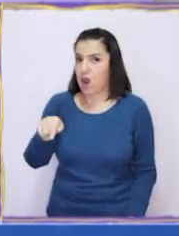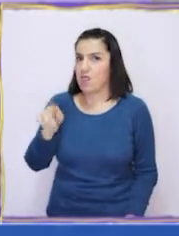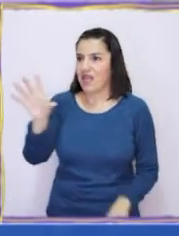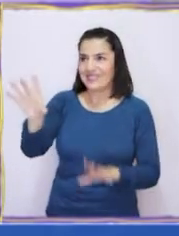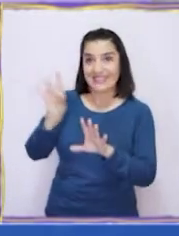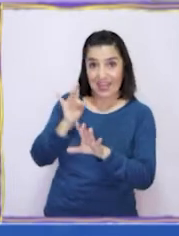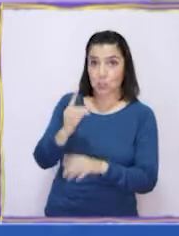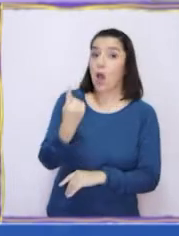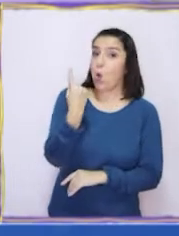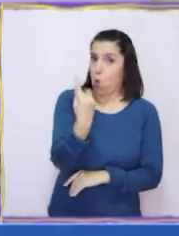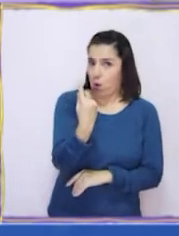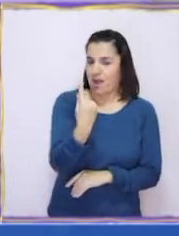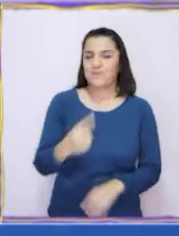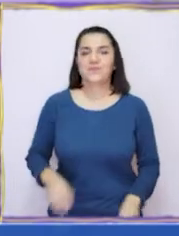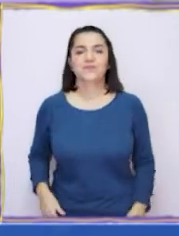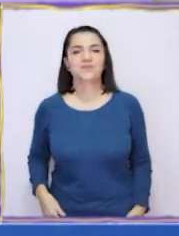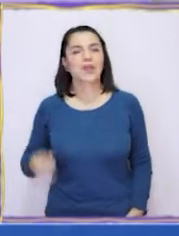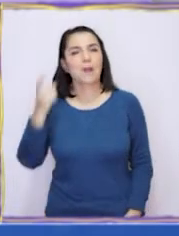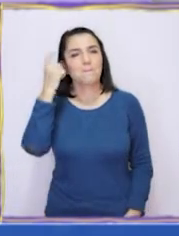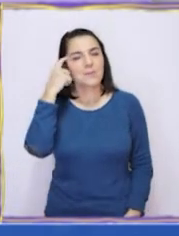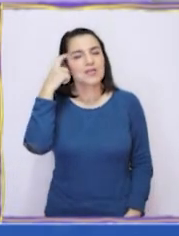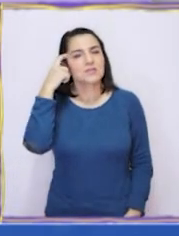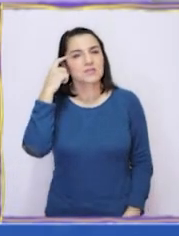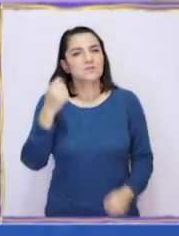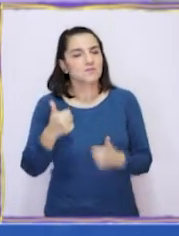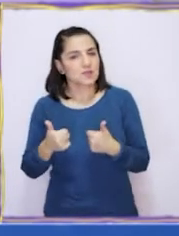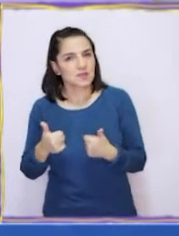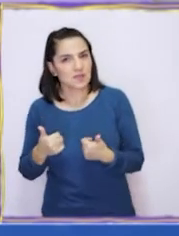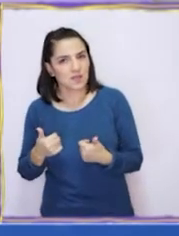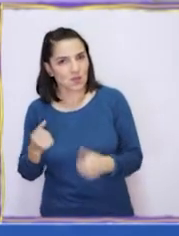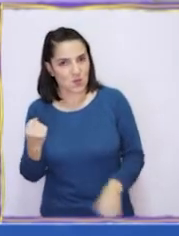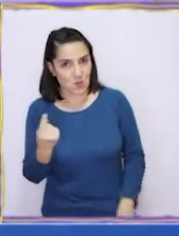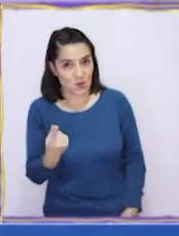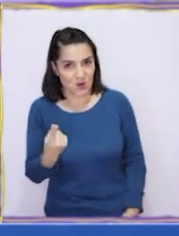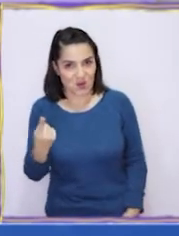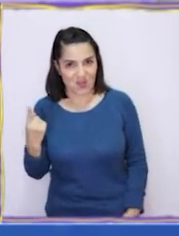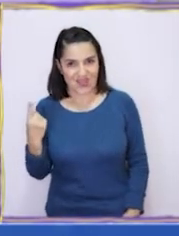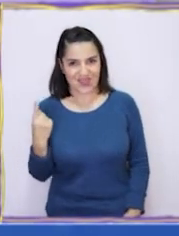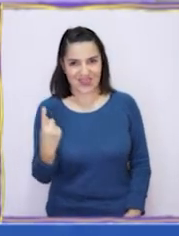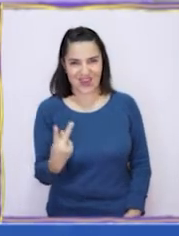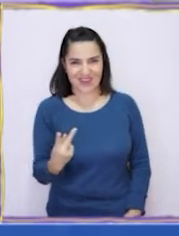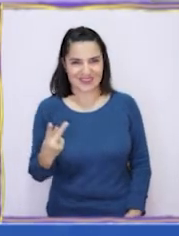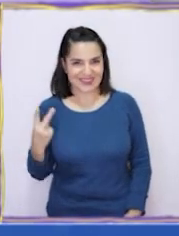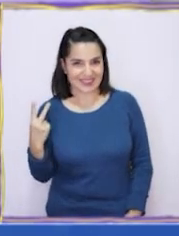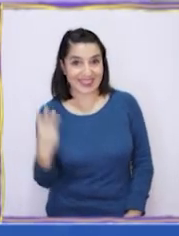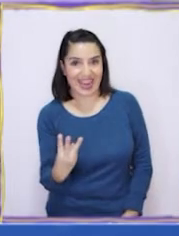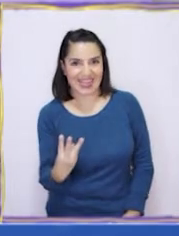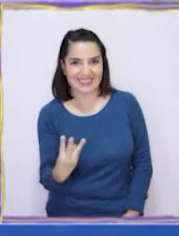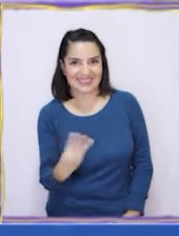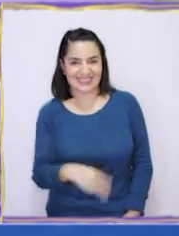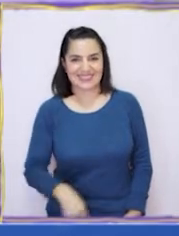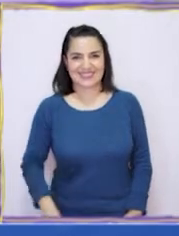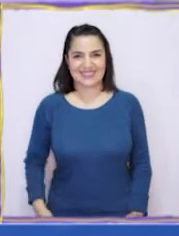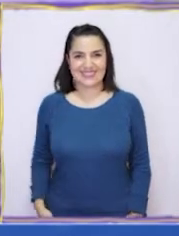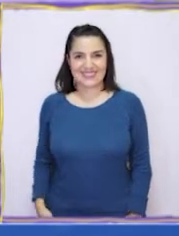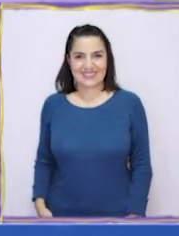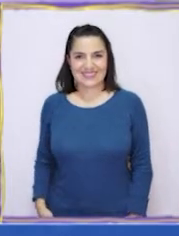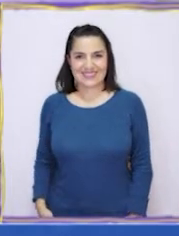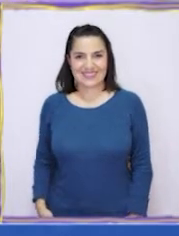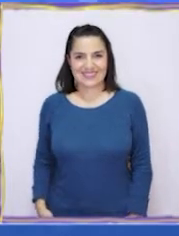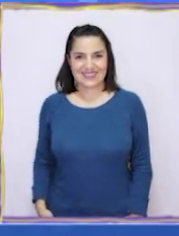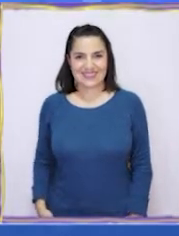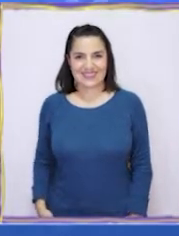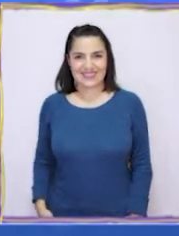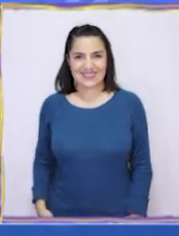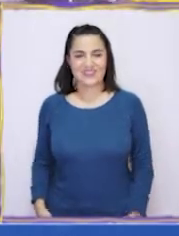son los encargados de seleccionar una de ellas. Piénsenlo bien. A ver. Uno, dos y tres.